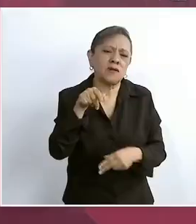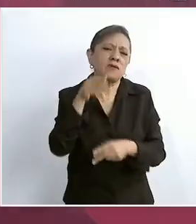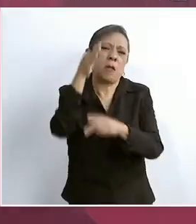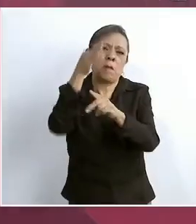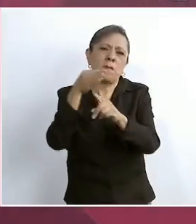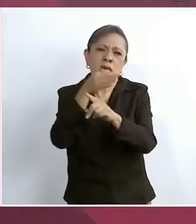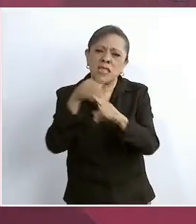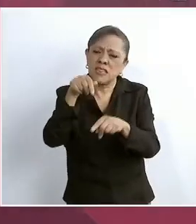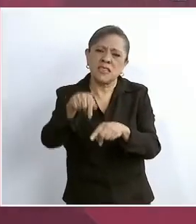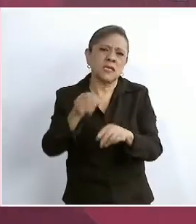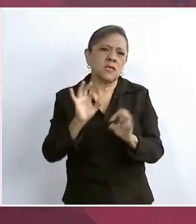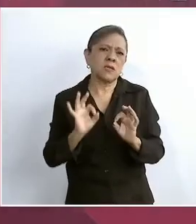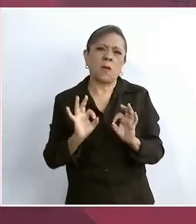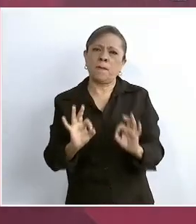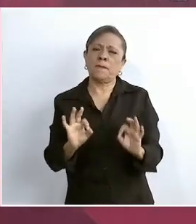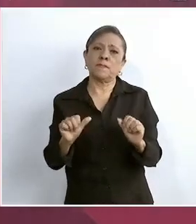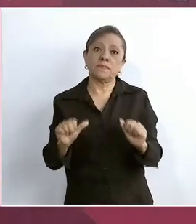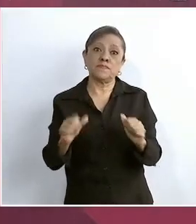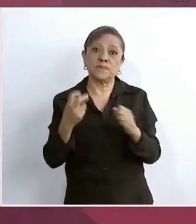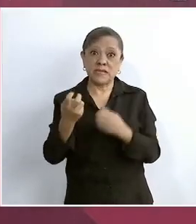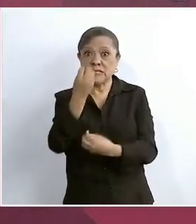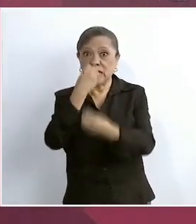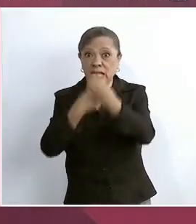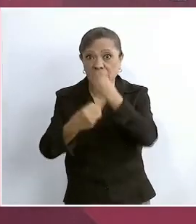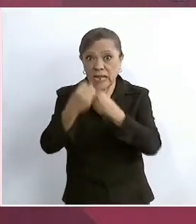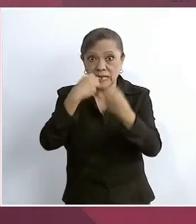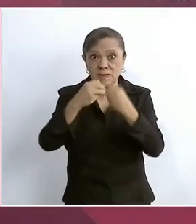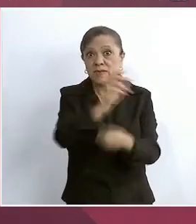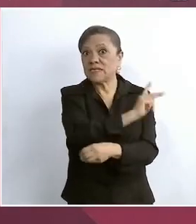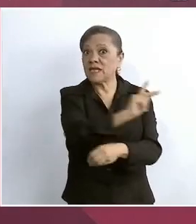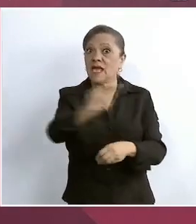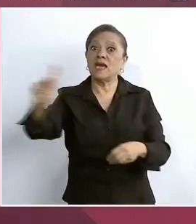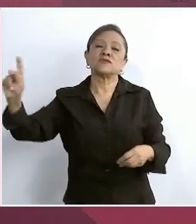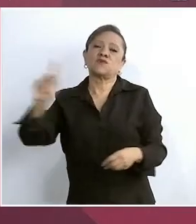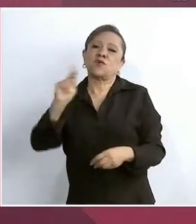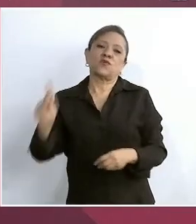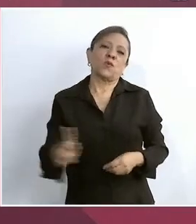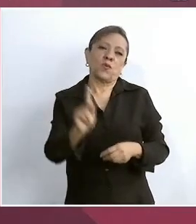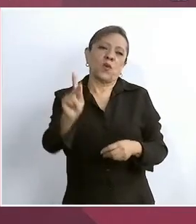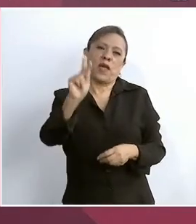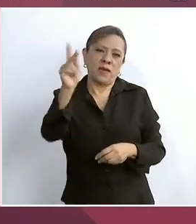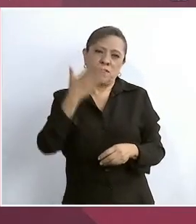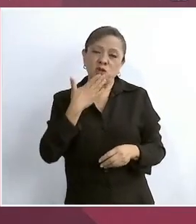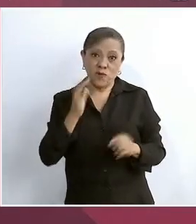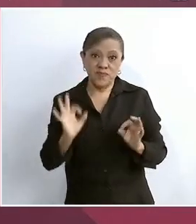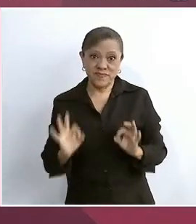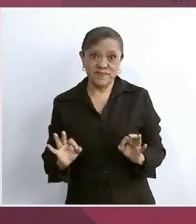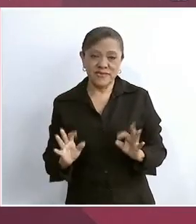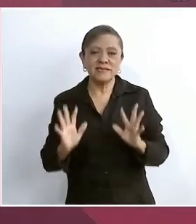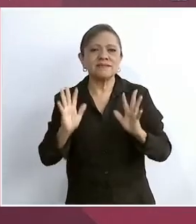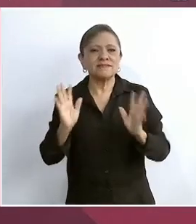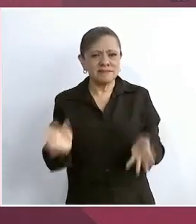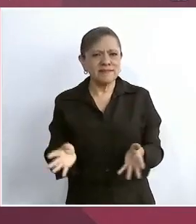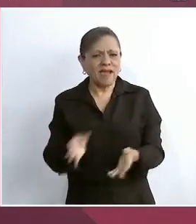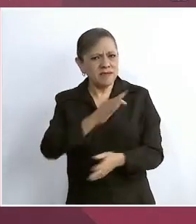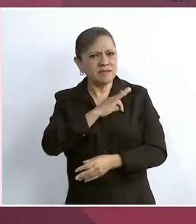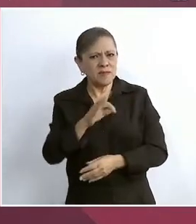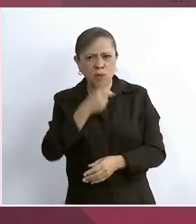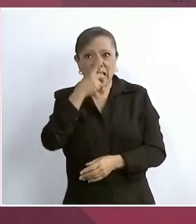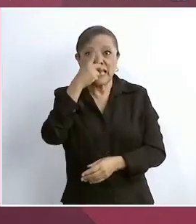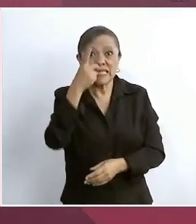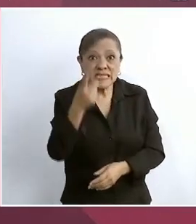es la que alimenta a todo nuestro pueblo, se ha llegado a decir con razón